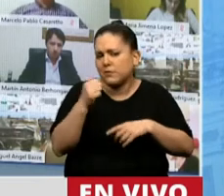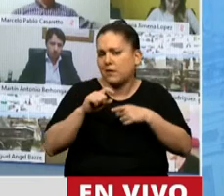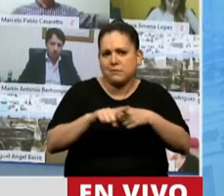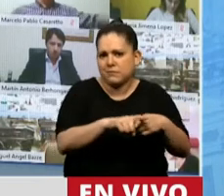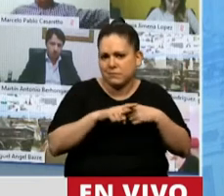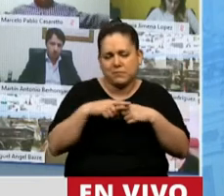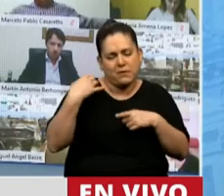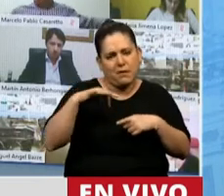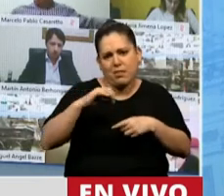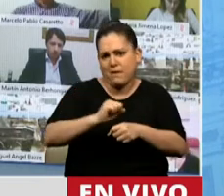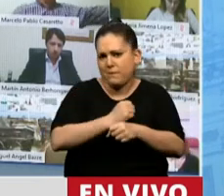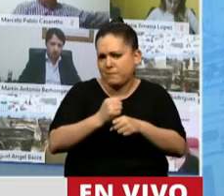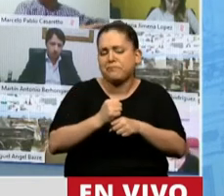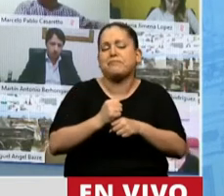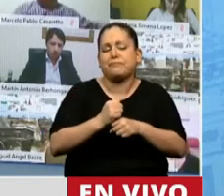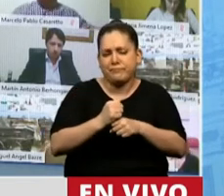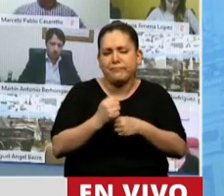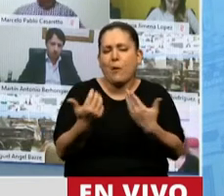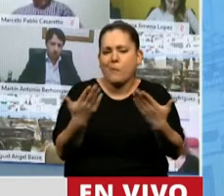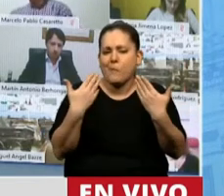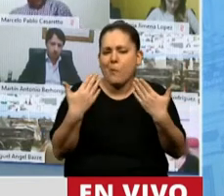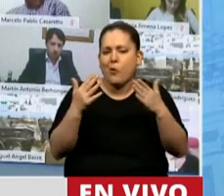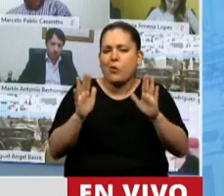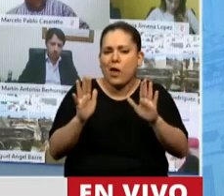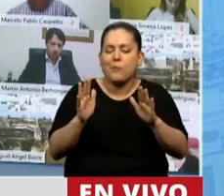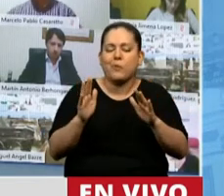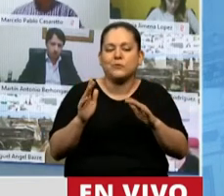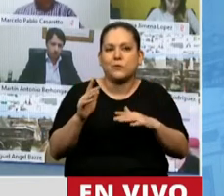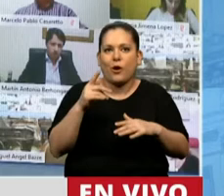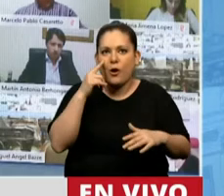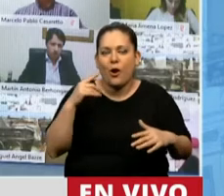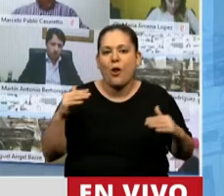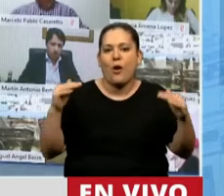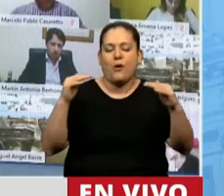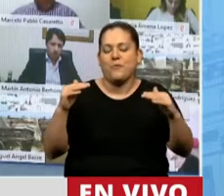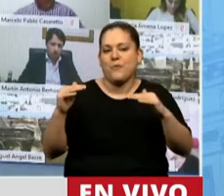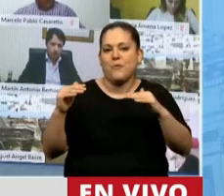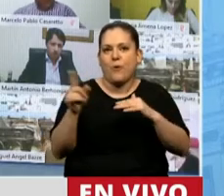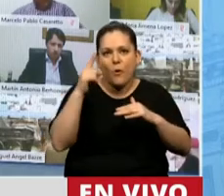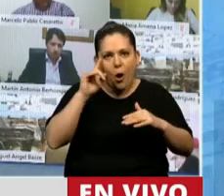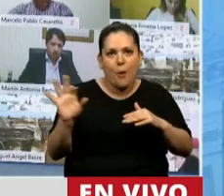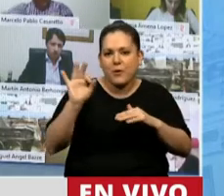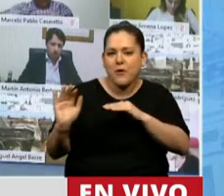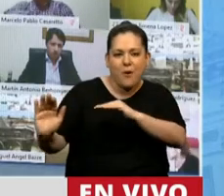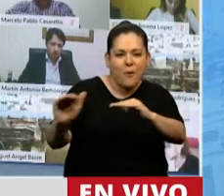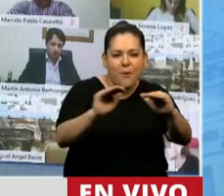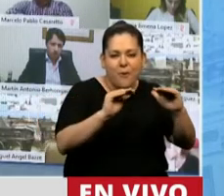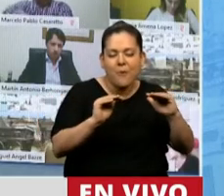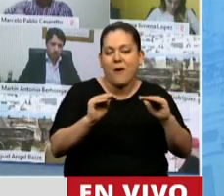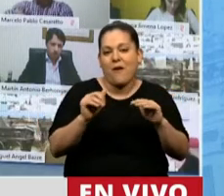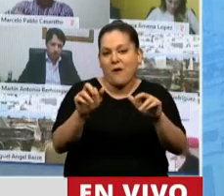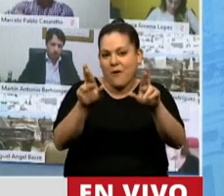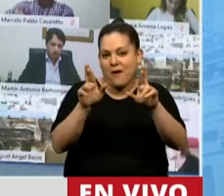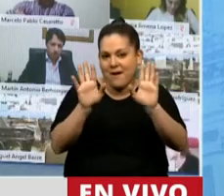nos permitan al menos arañar un empate, ¿no? Y vayamos a lo positivo.